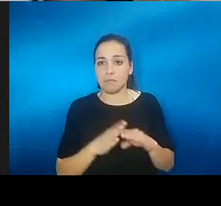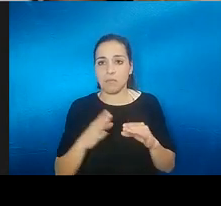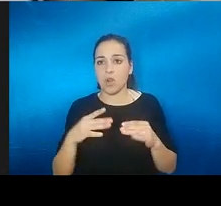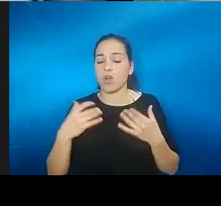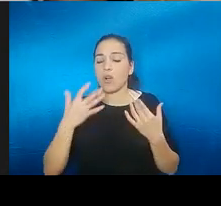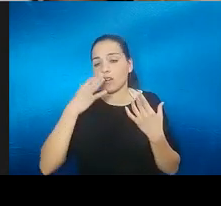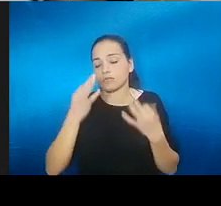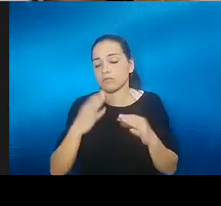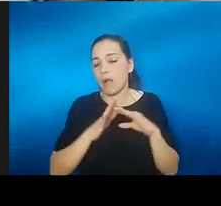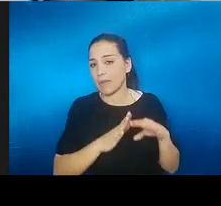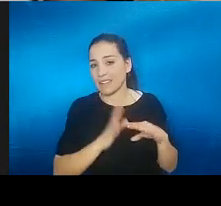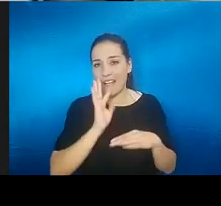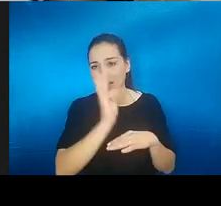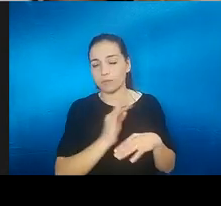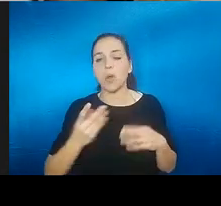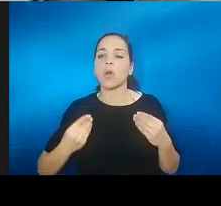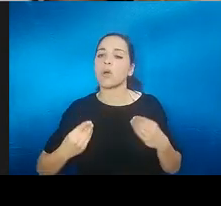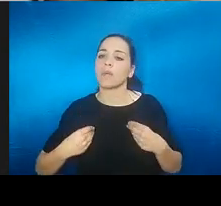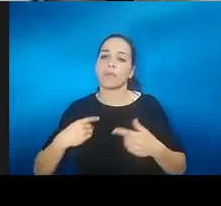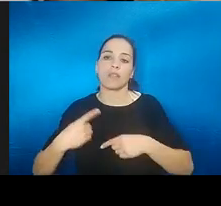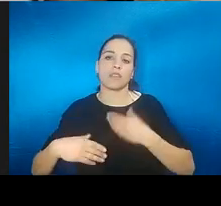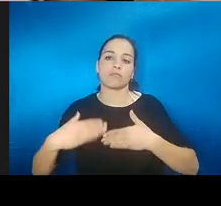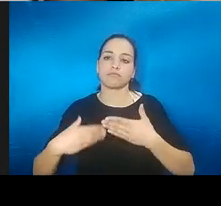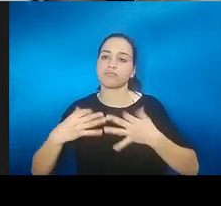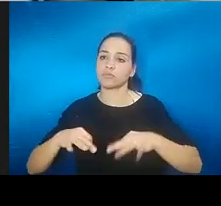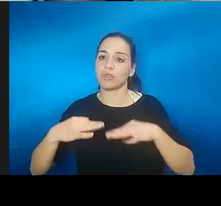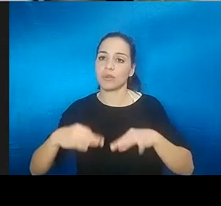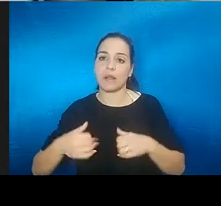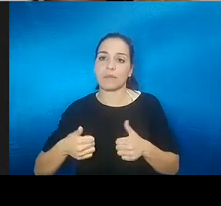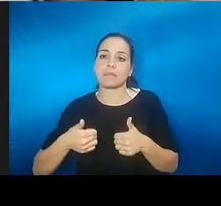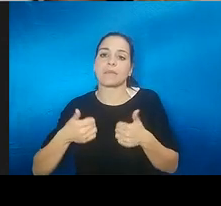y no no puedo decir mucho más vaya